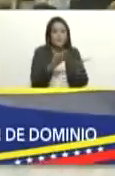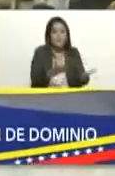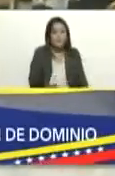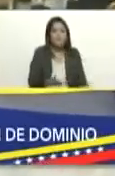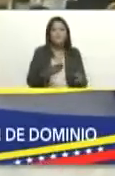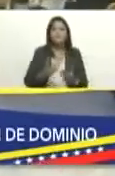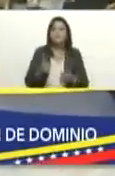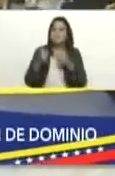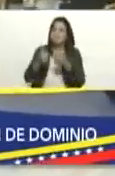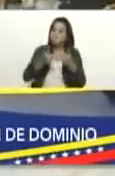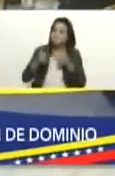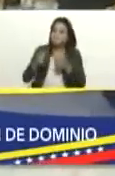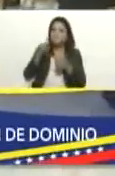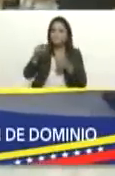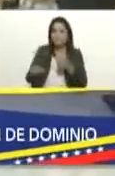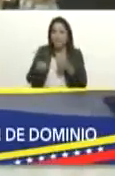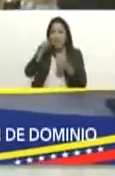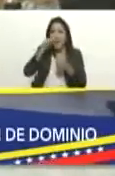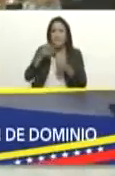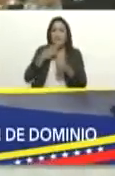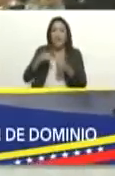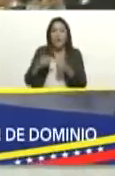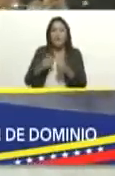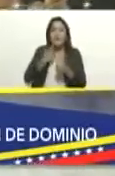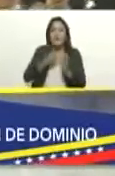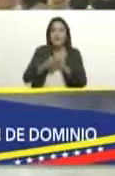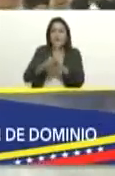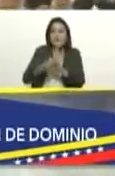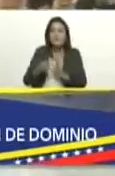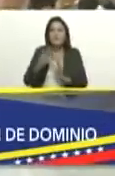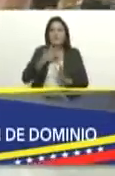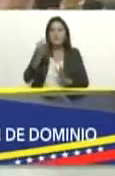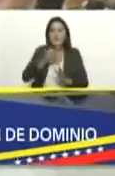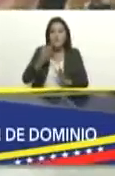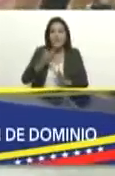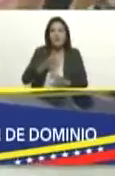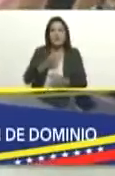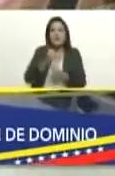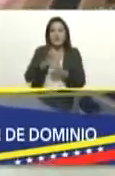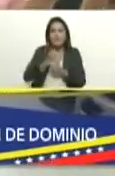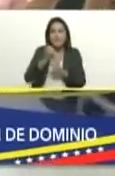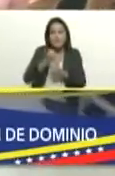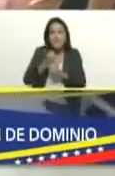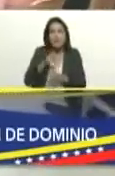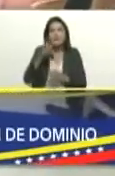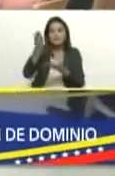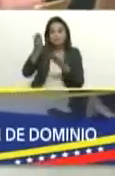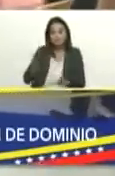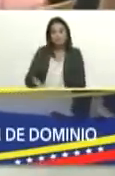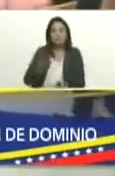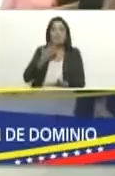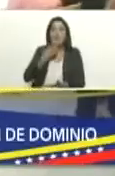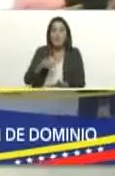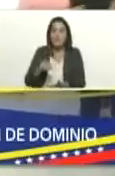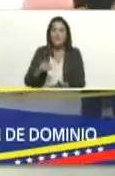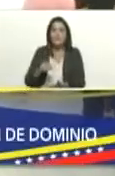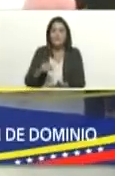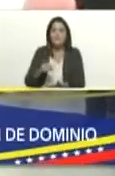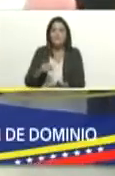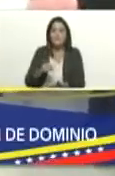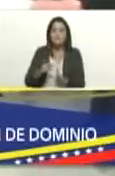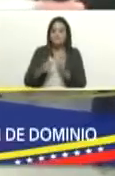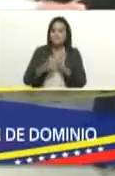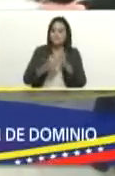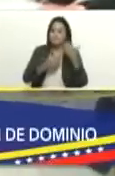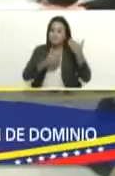a la juventud la juventud honesta la juventud trabajadora la juventud al frente